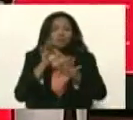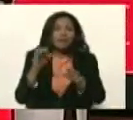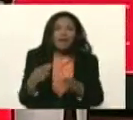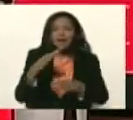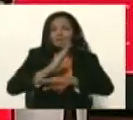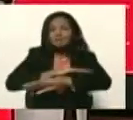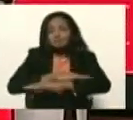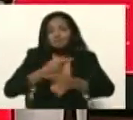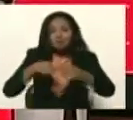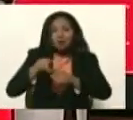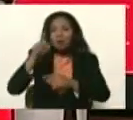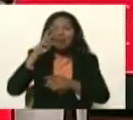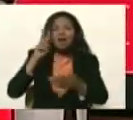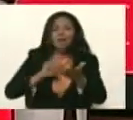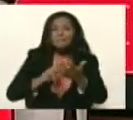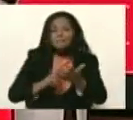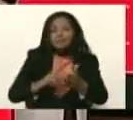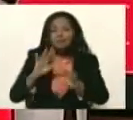con la verdad